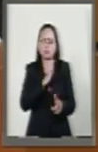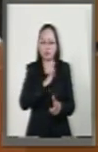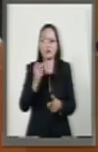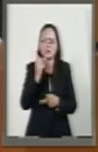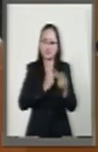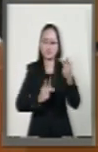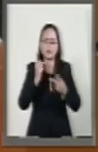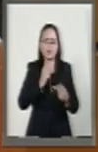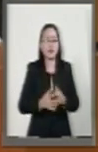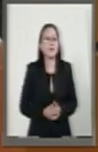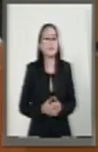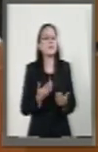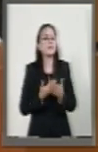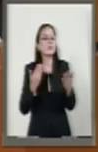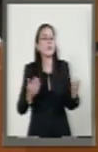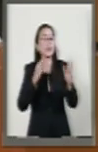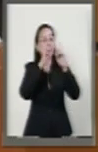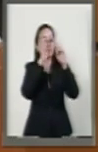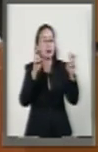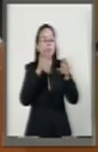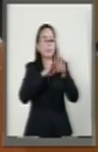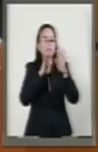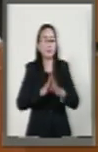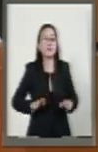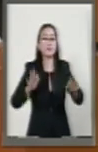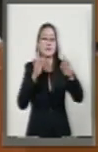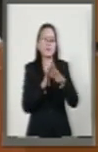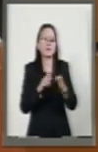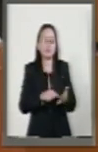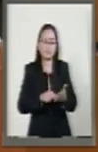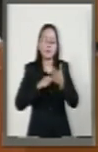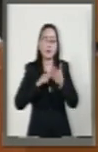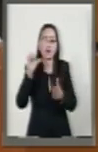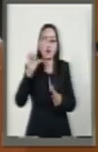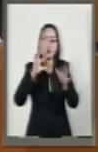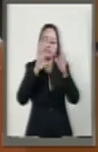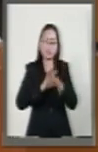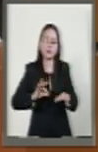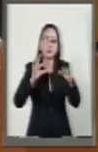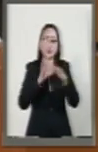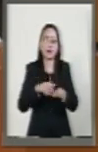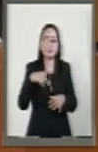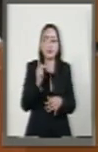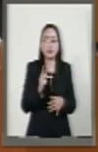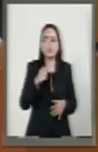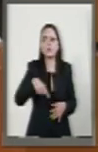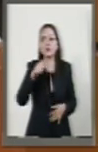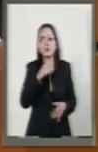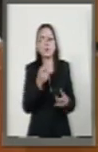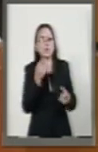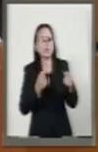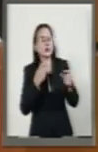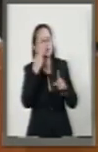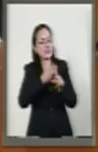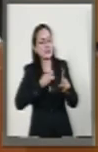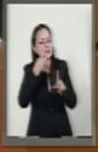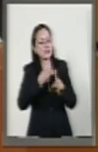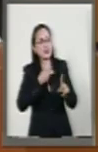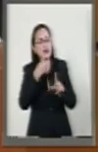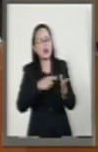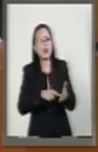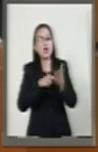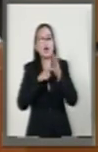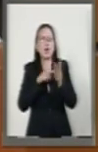Y uno de los temas que es también importante señalar y sin embargo es una crítica que